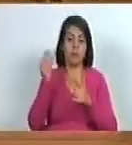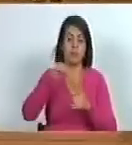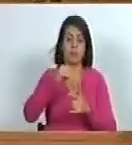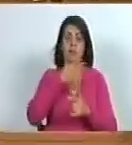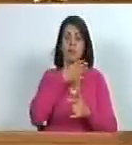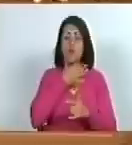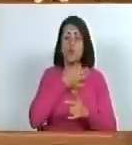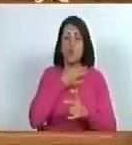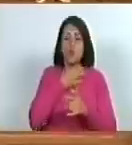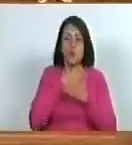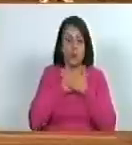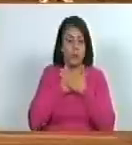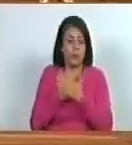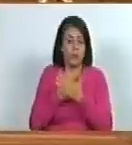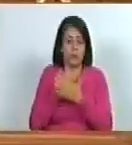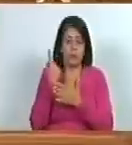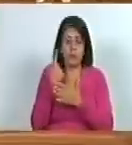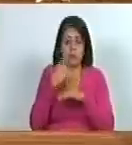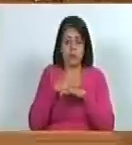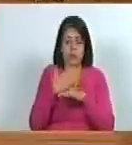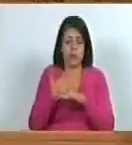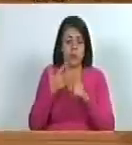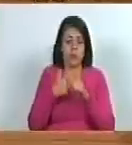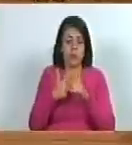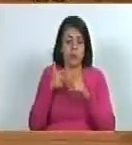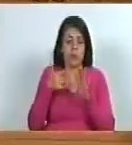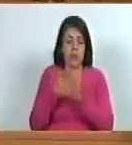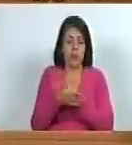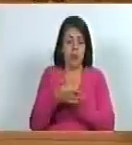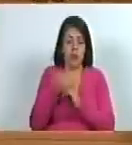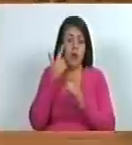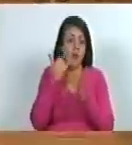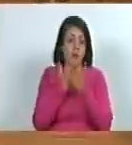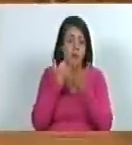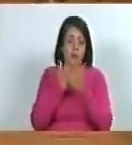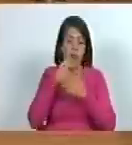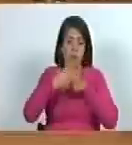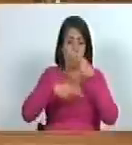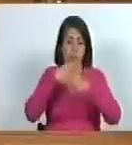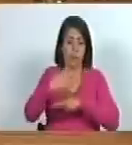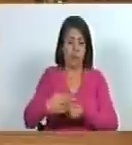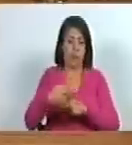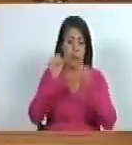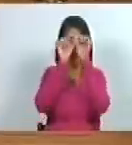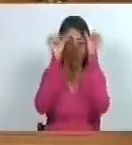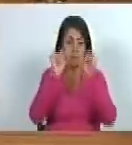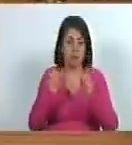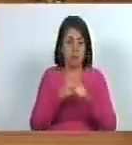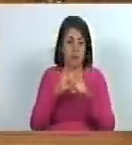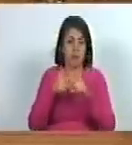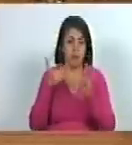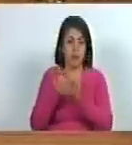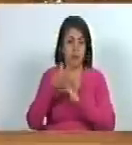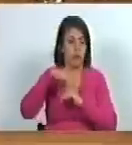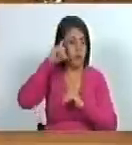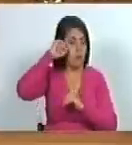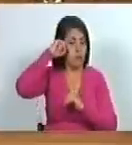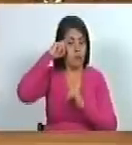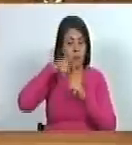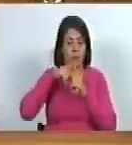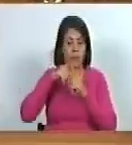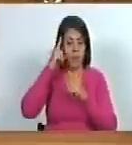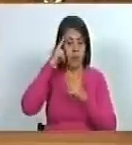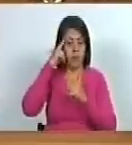fascinante no solo por lo comprobado del legado artístico y vaya que hay que reconocer